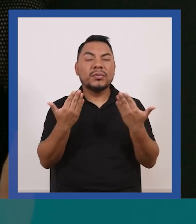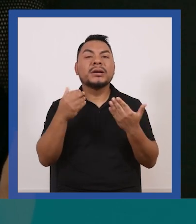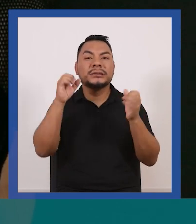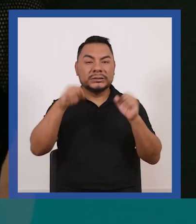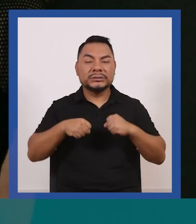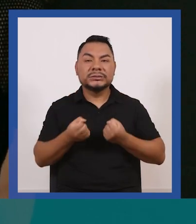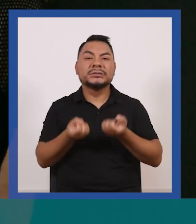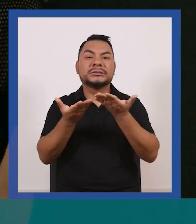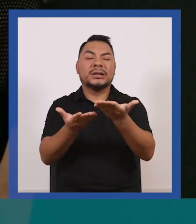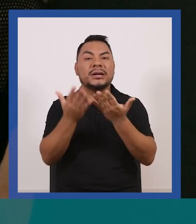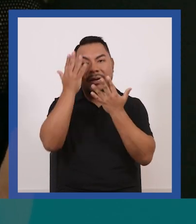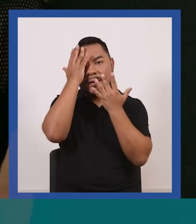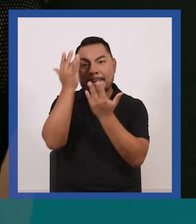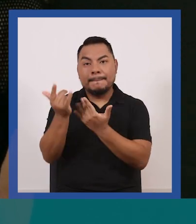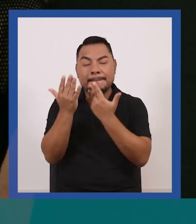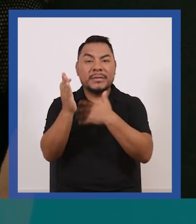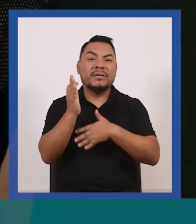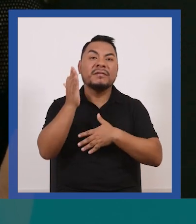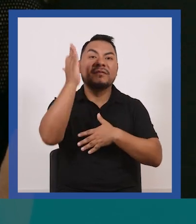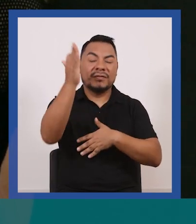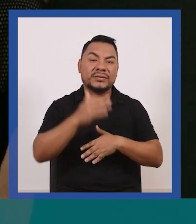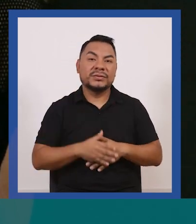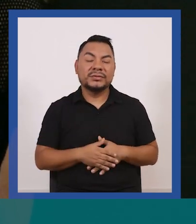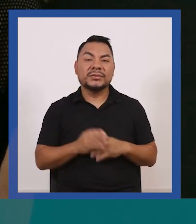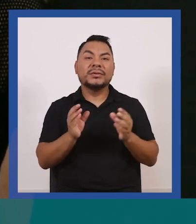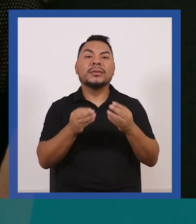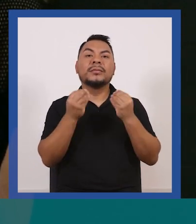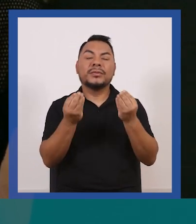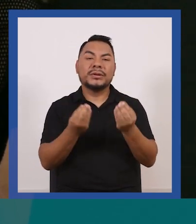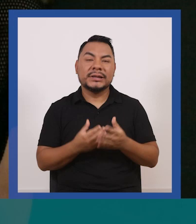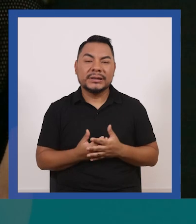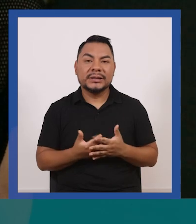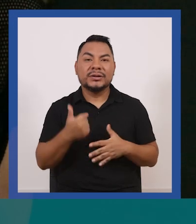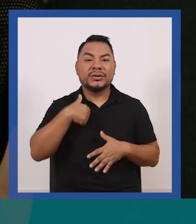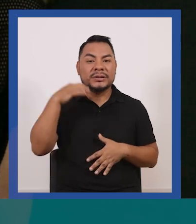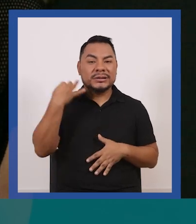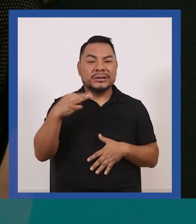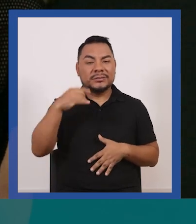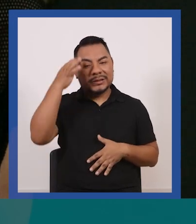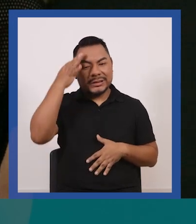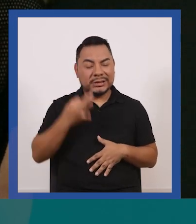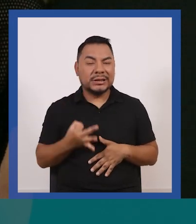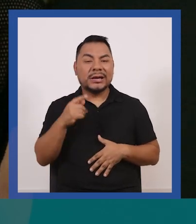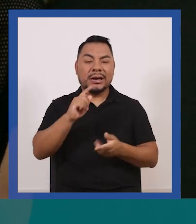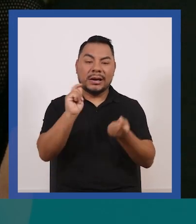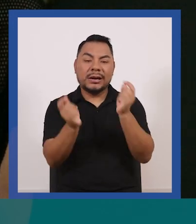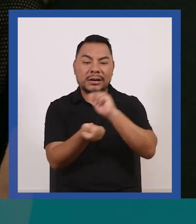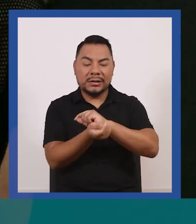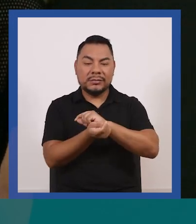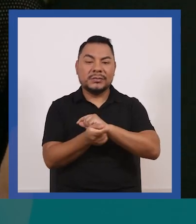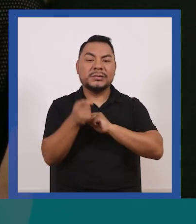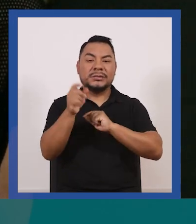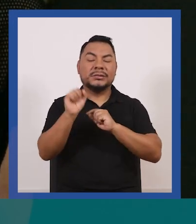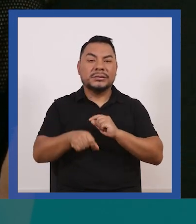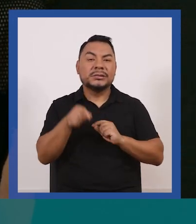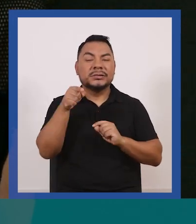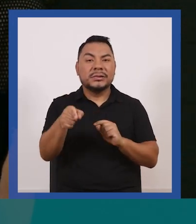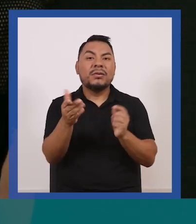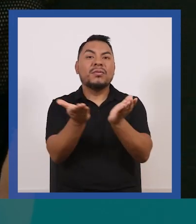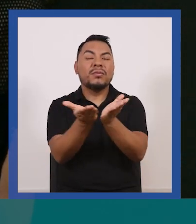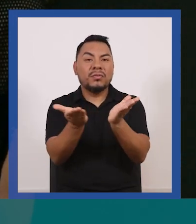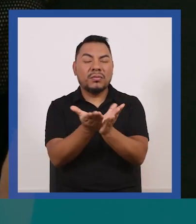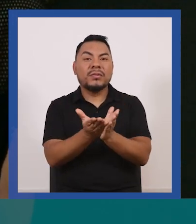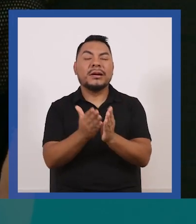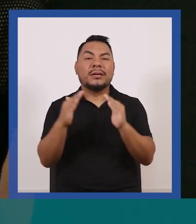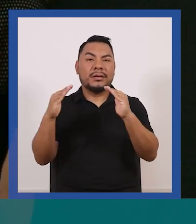para poder reafirmar nuestra esperanza en el futuro porque yo siempre he creído que el cambio viene desde